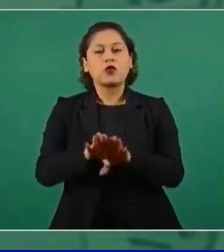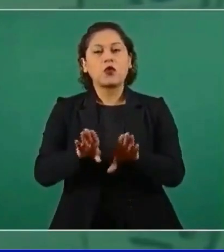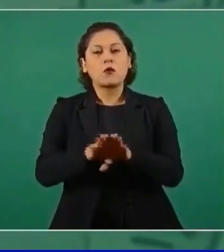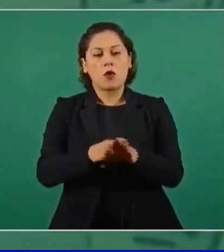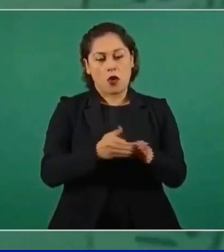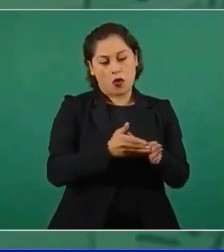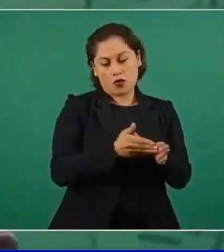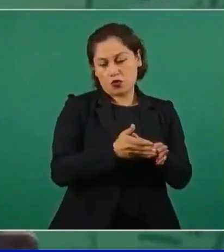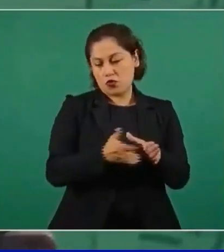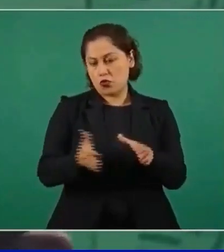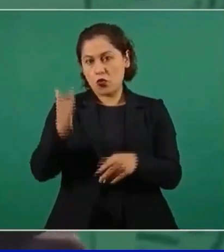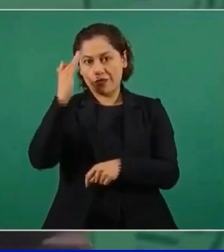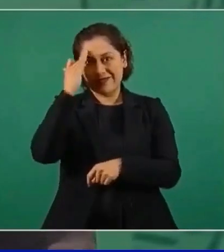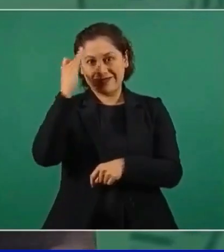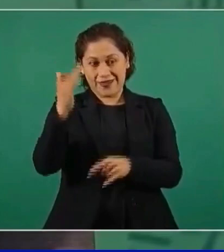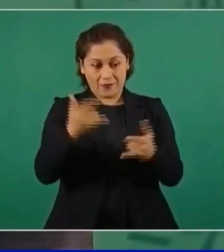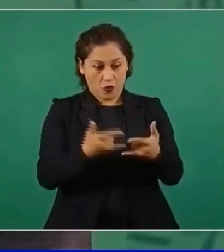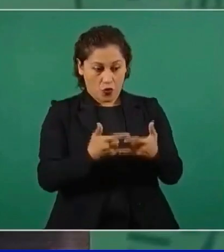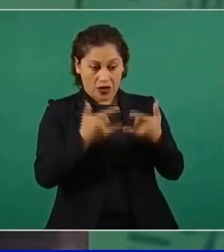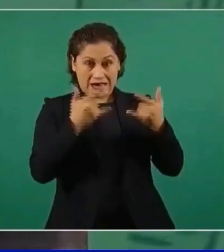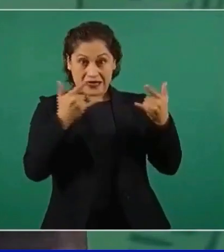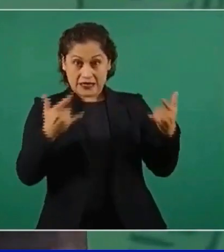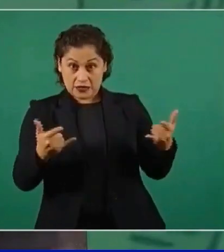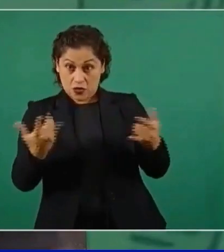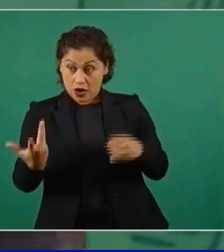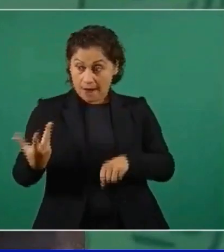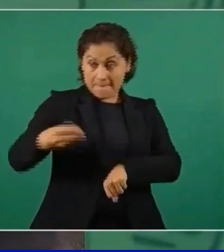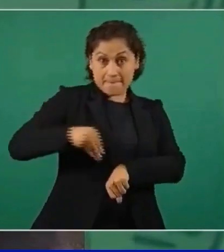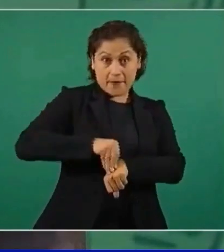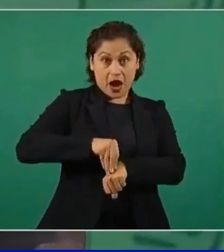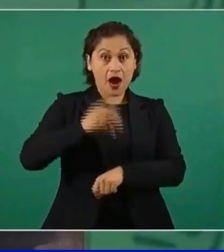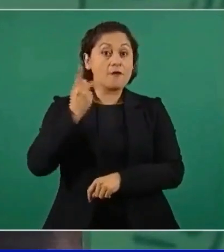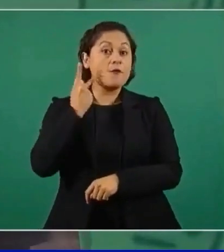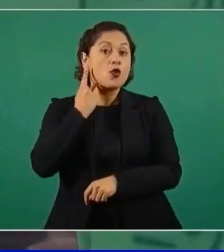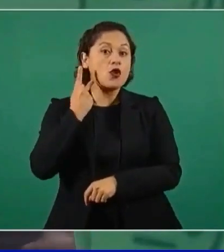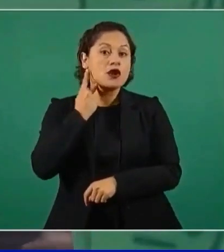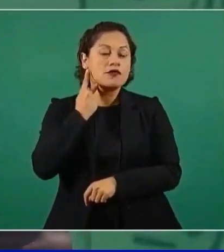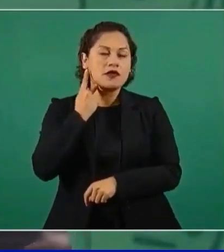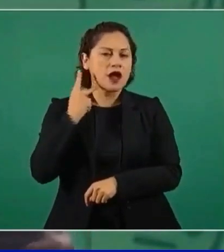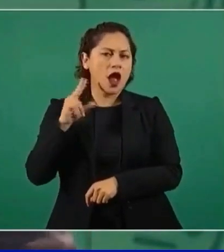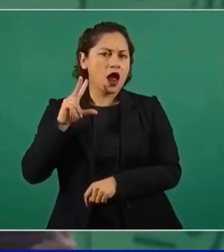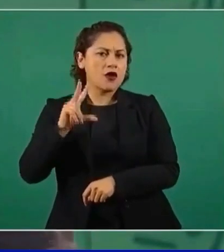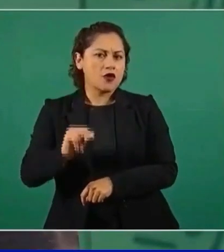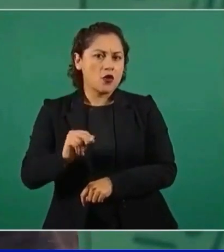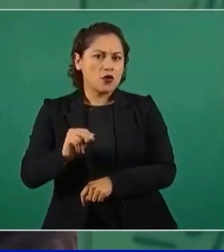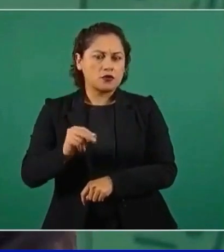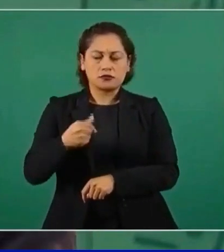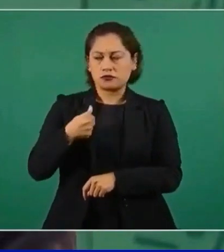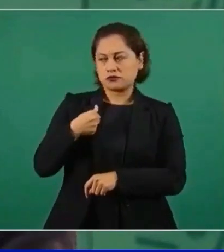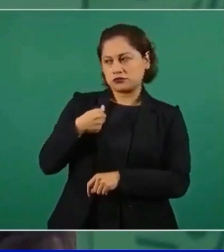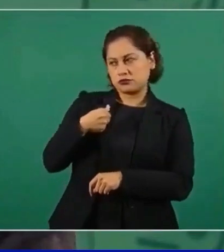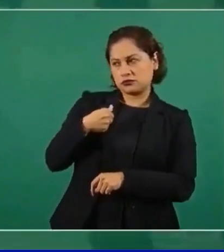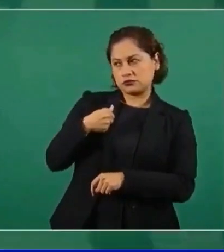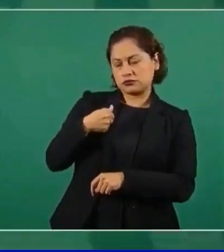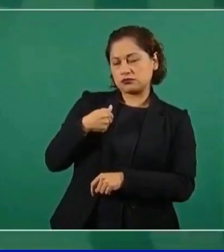que politizar la me quedé asombrado,